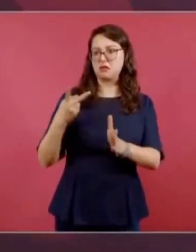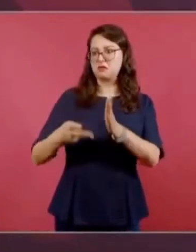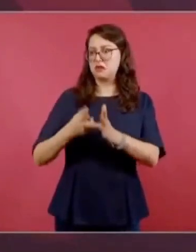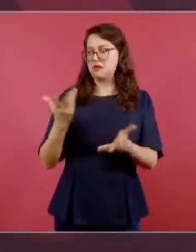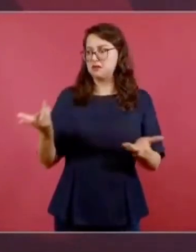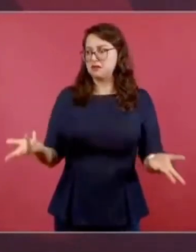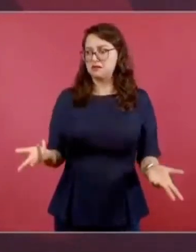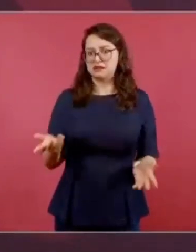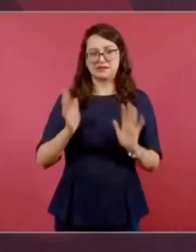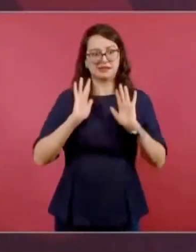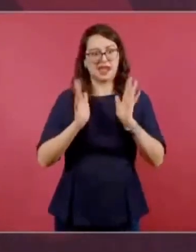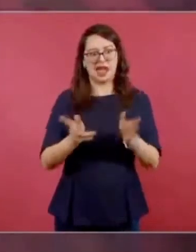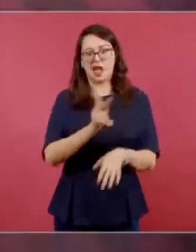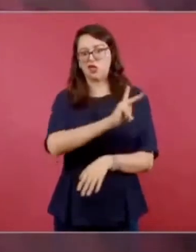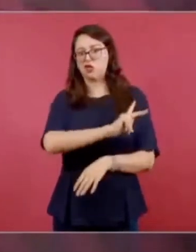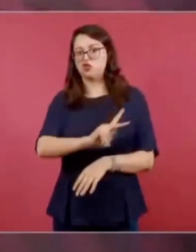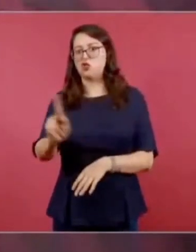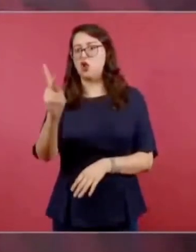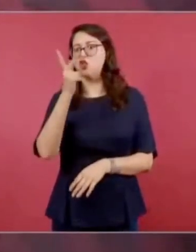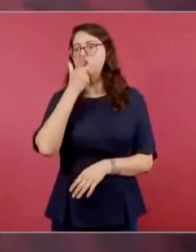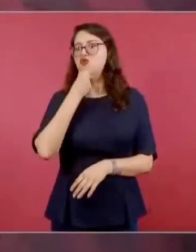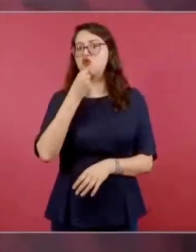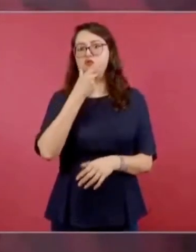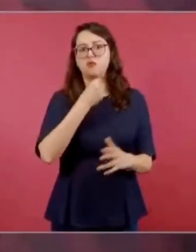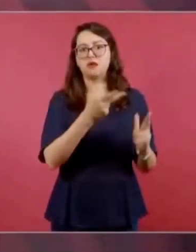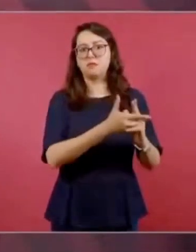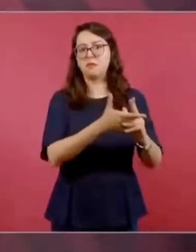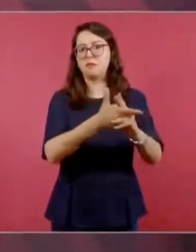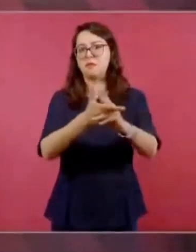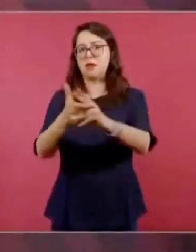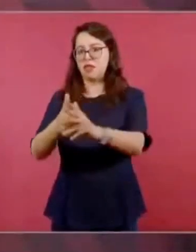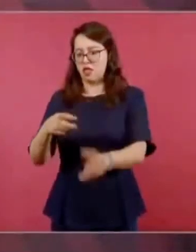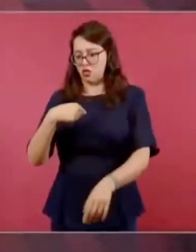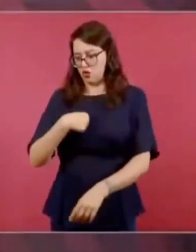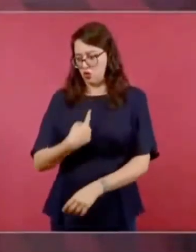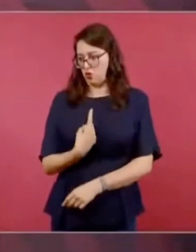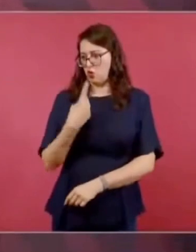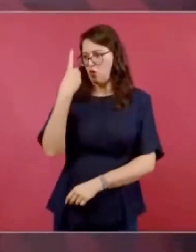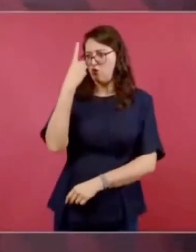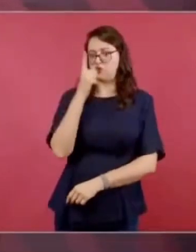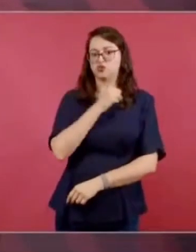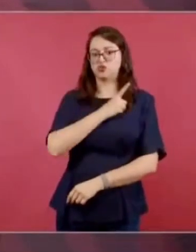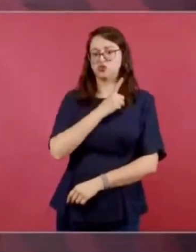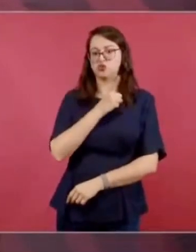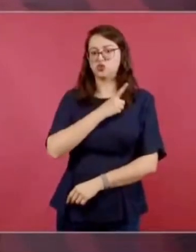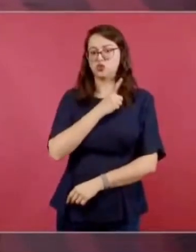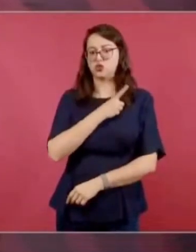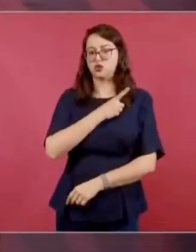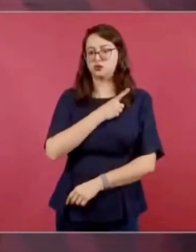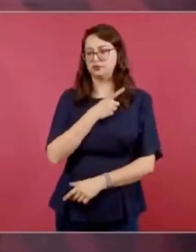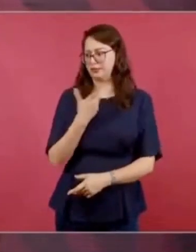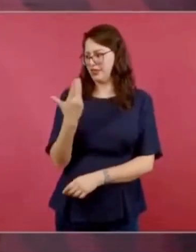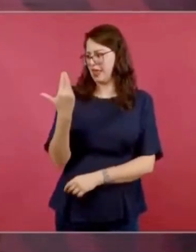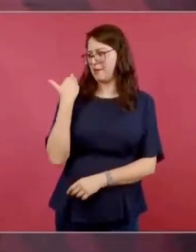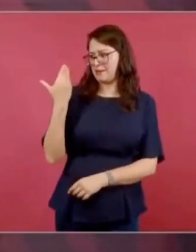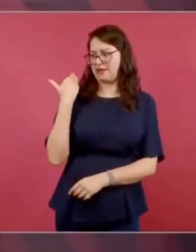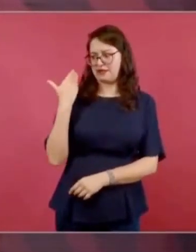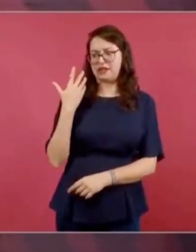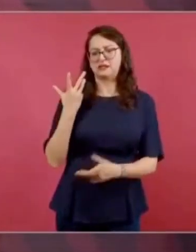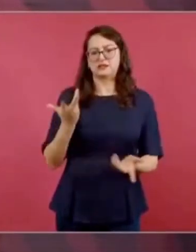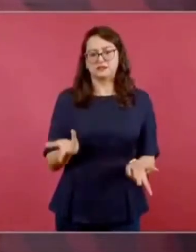y ha intentado matarme. Hace apenas unos días me mandó dos asesinos a Torreón,